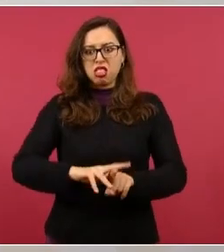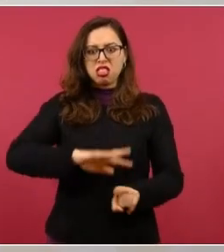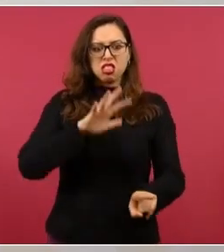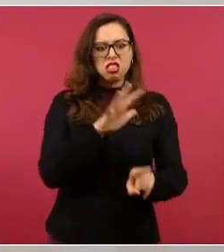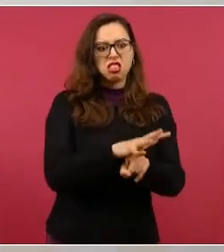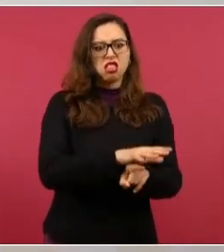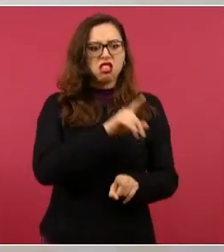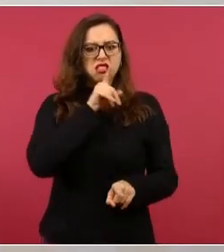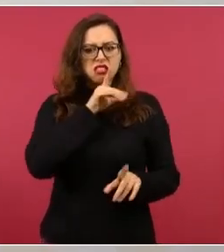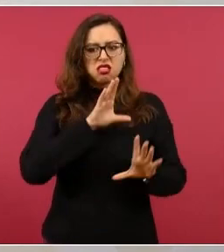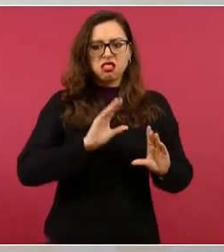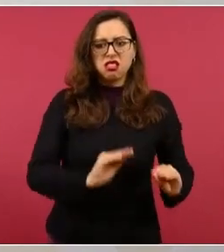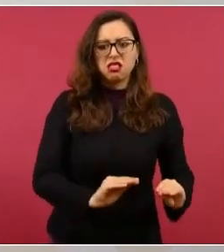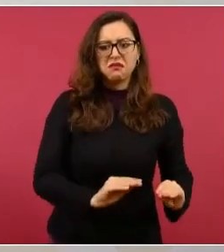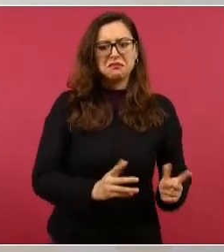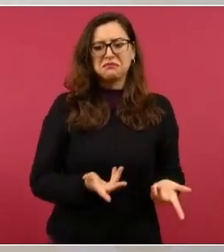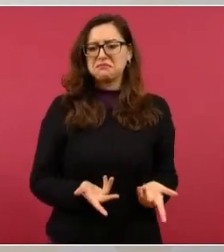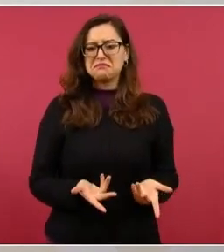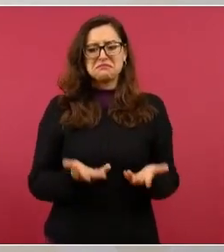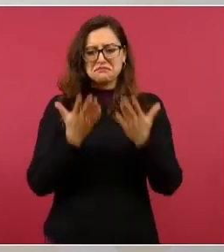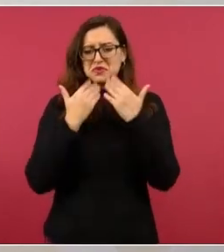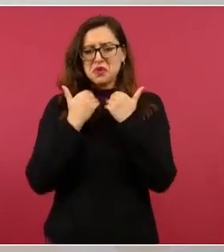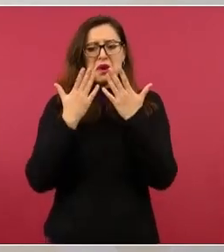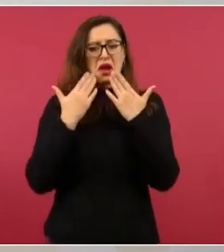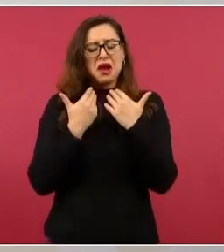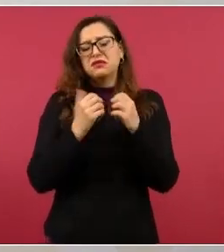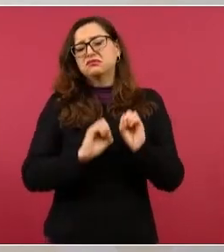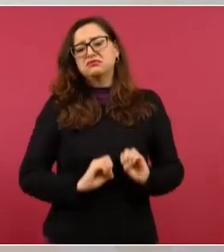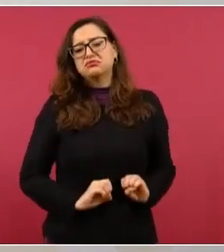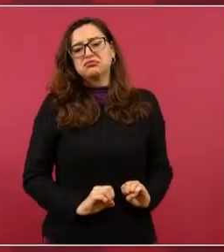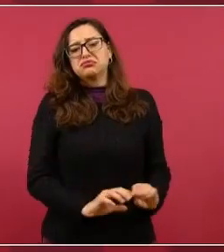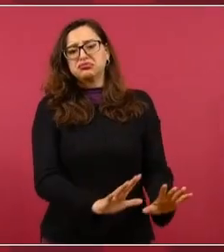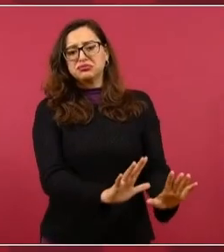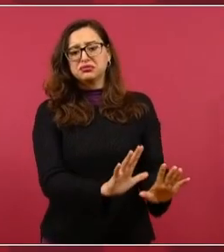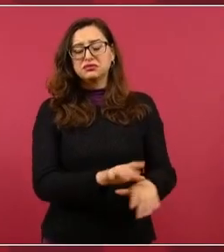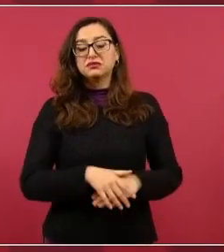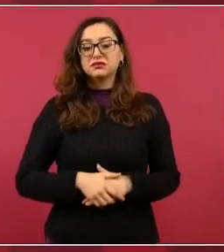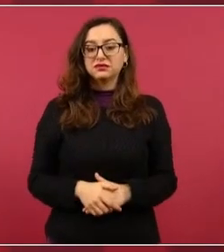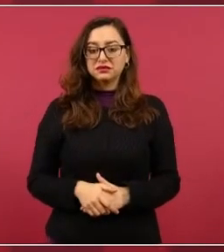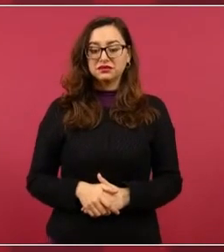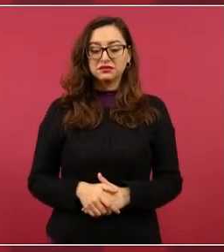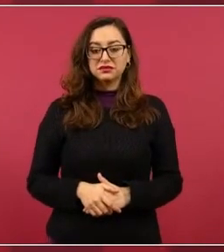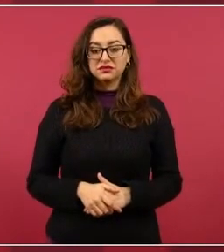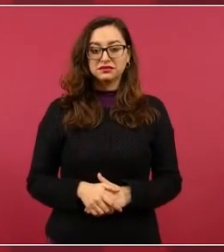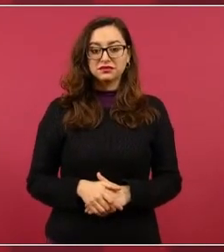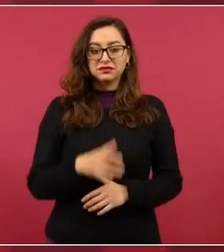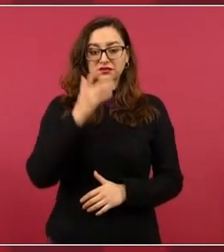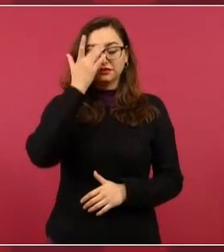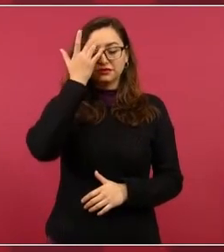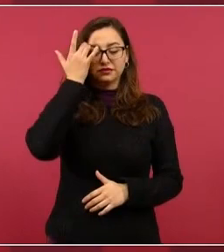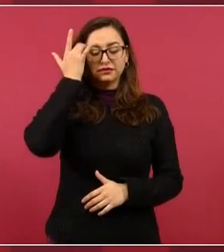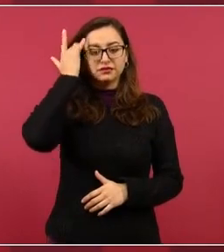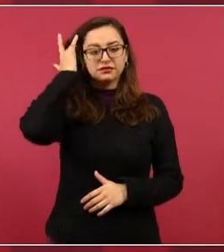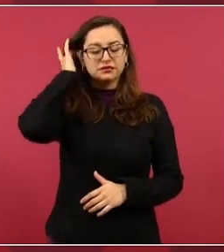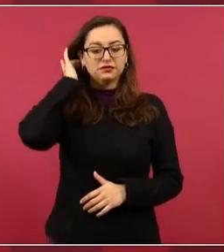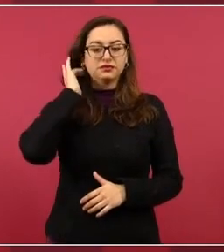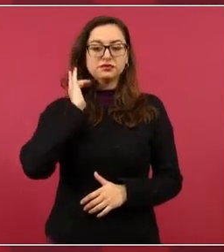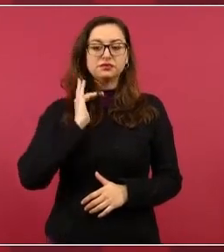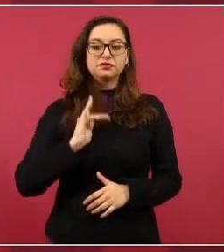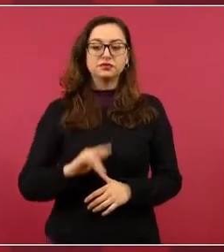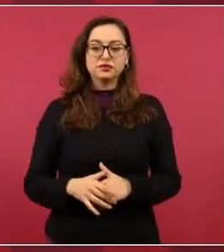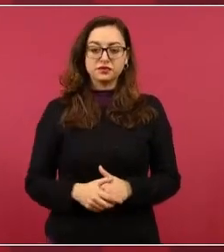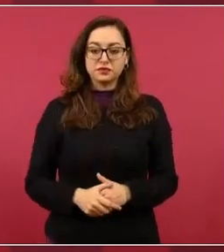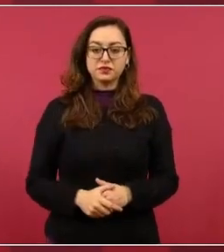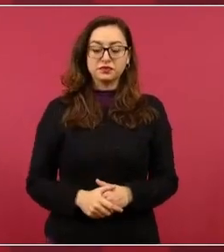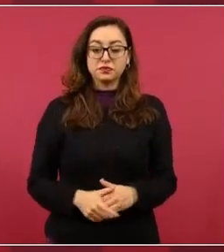No hay represión, a nadie se le